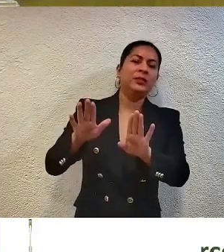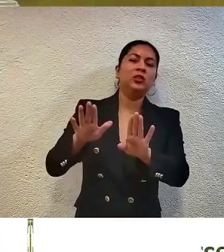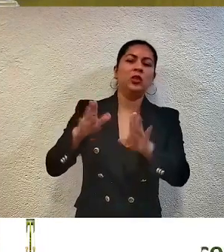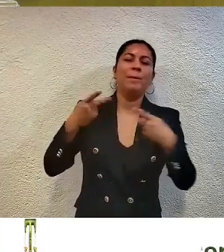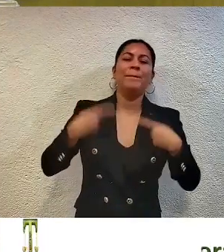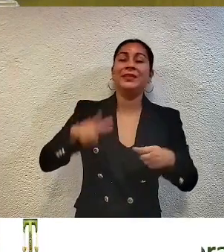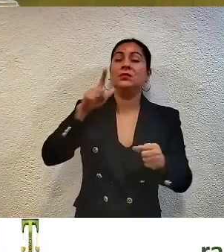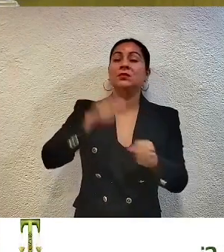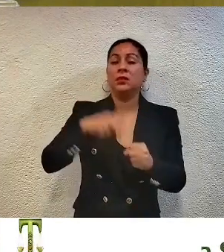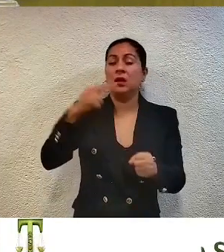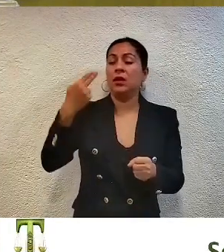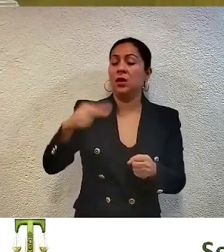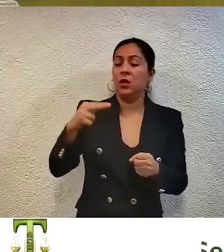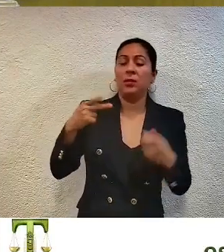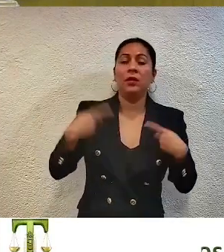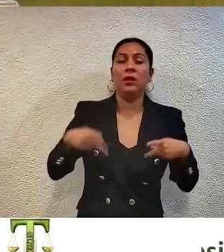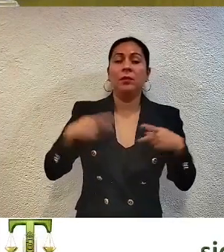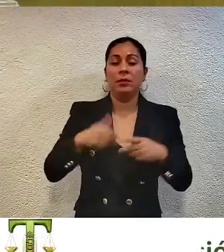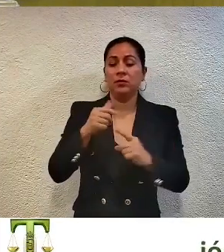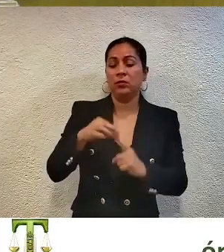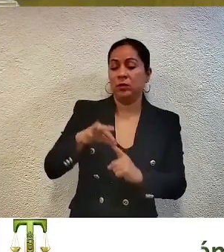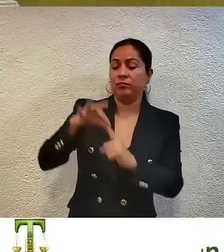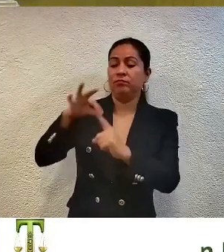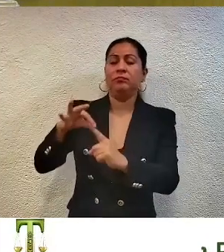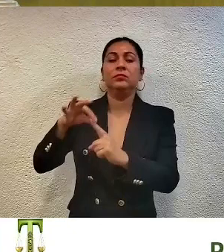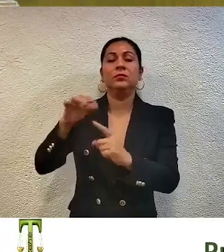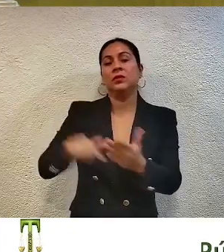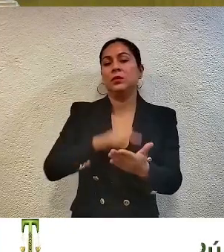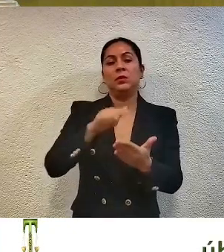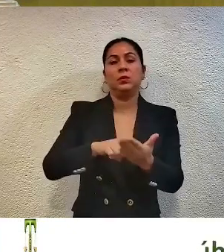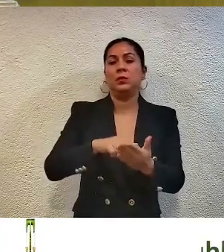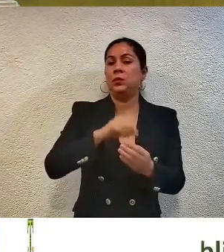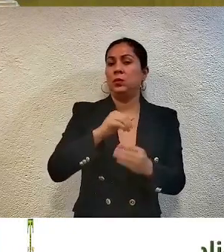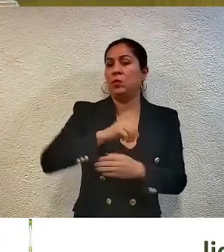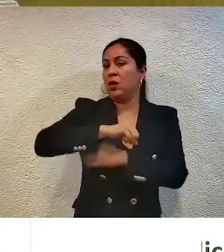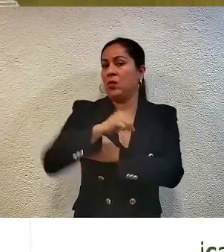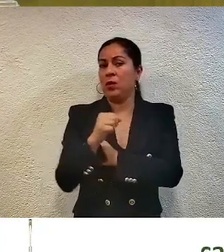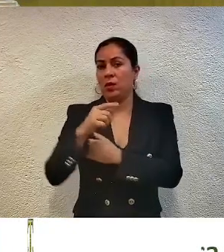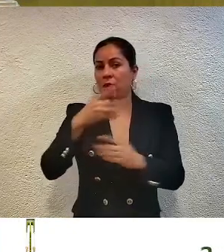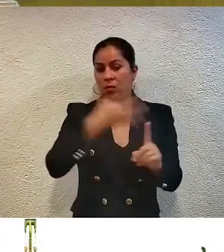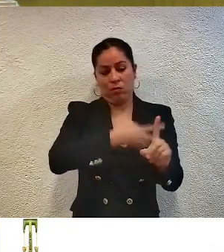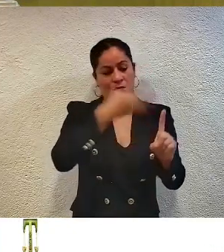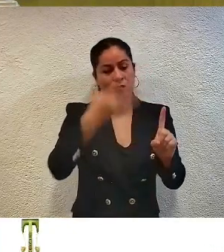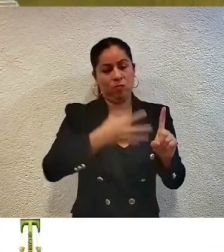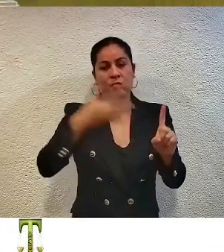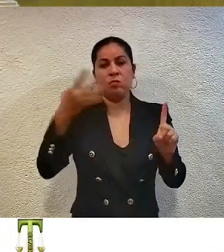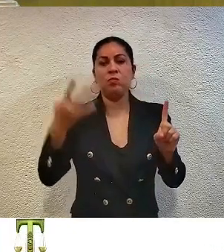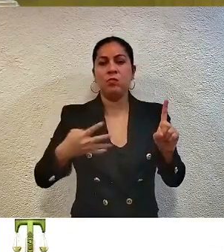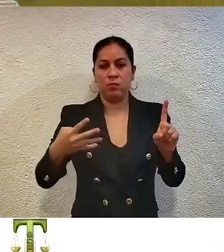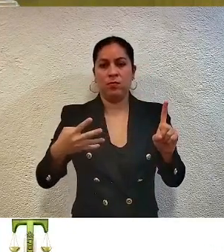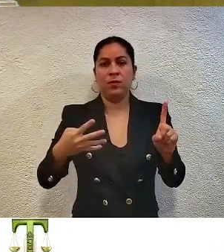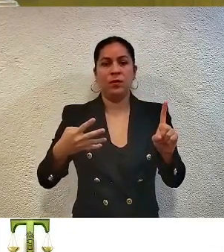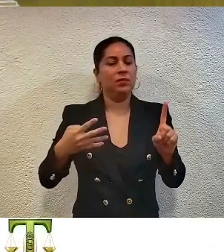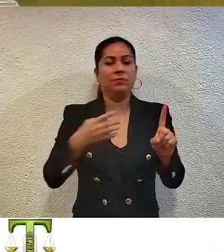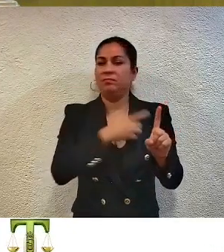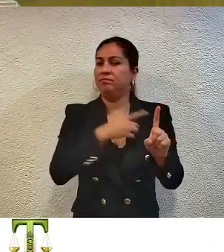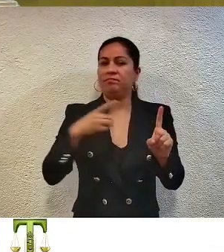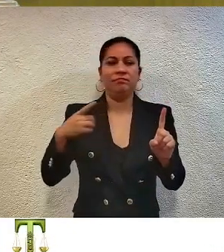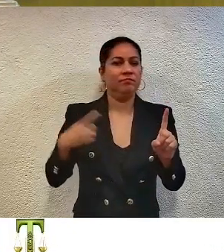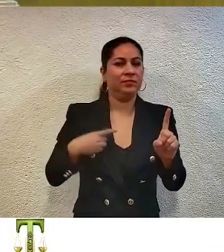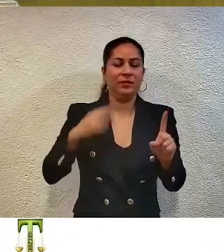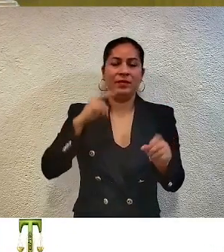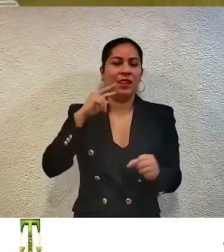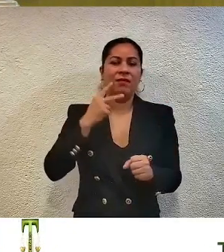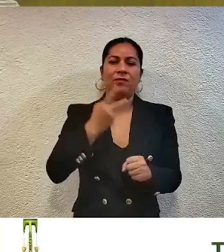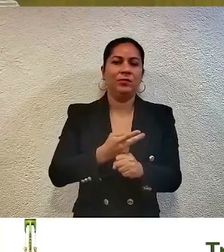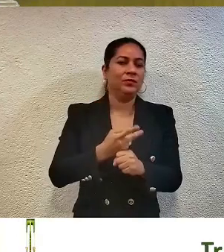el nombre de la persona que ha sido postulado por ocupar un espacio reservado para personas de la diversidad sexual y de género, no debe quedar a la voluntad de